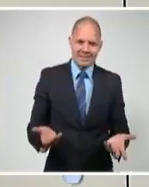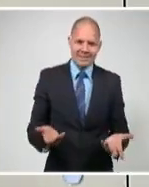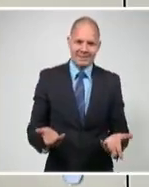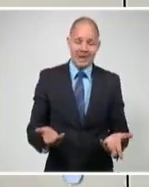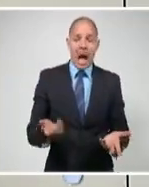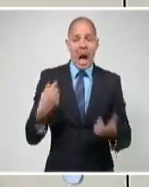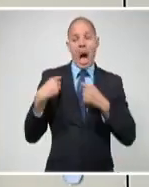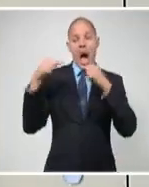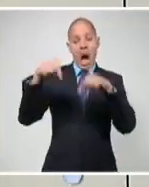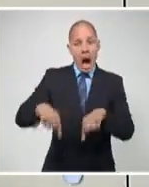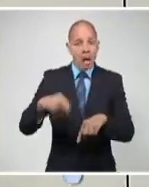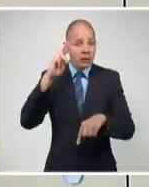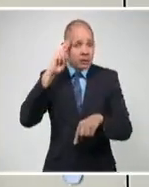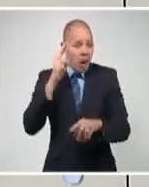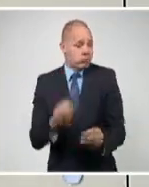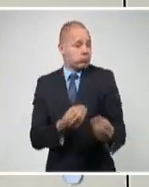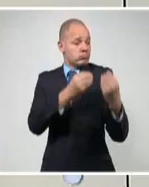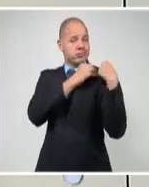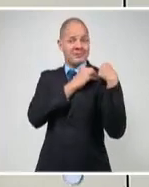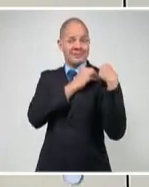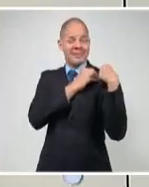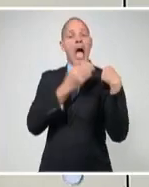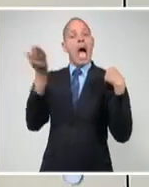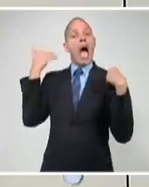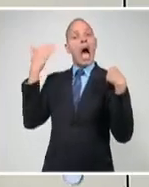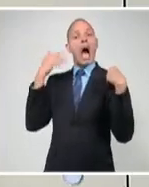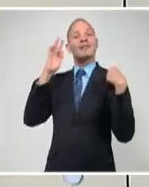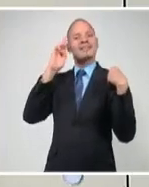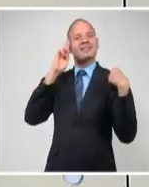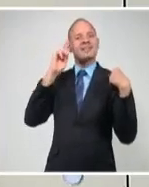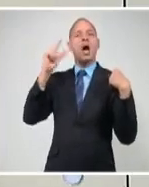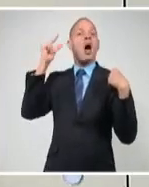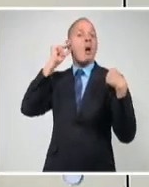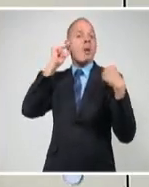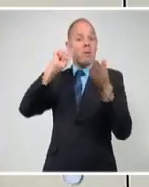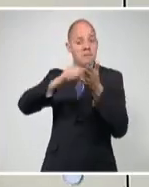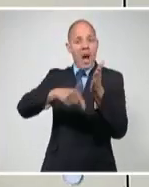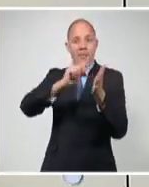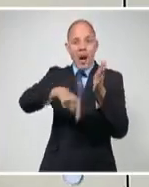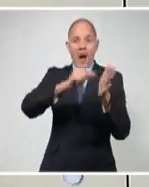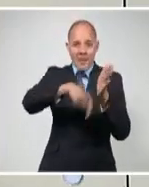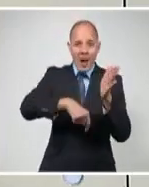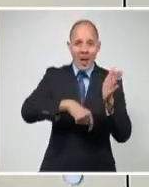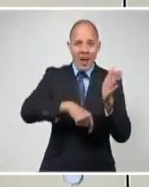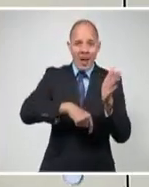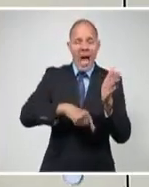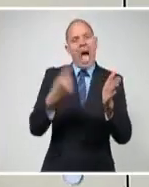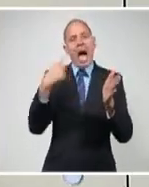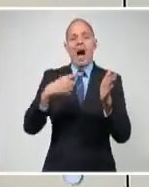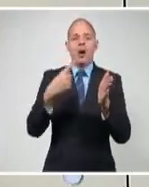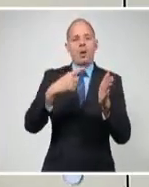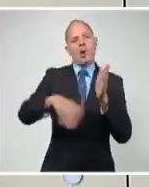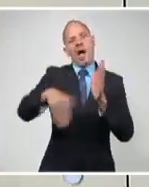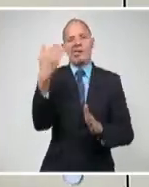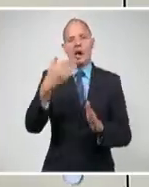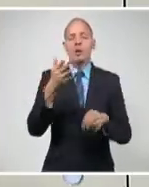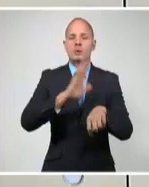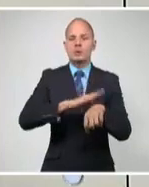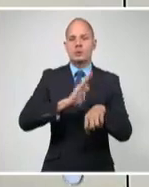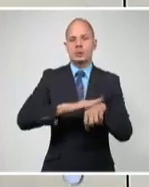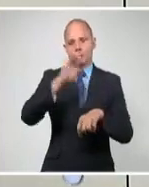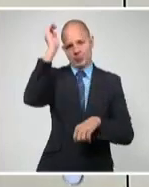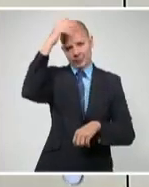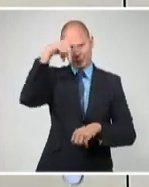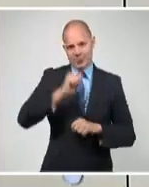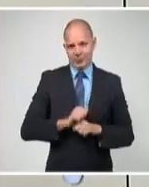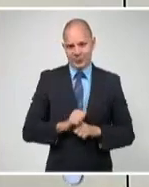migratorios de entrega de visas, ya que ni siquiera podemos los cubanos acceder a servicios consulares desde aquí. Persecución a navieras grandes